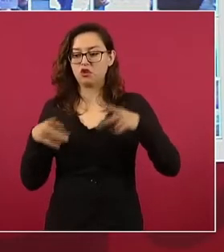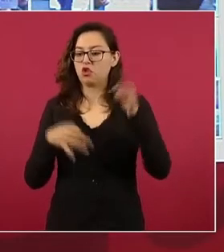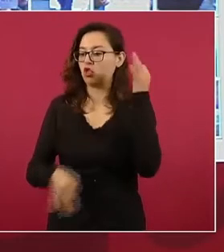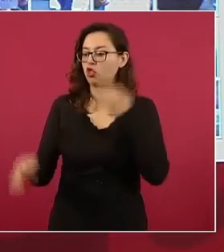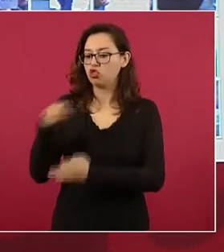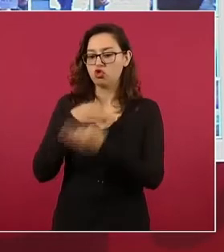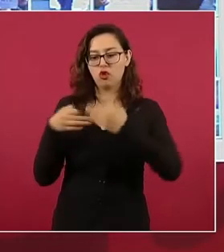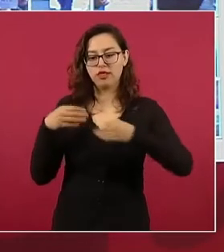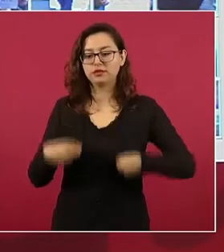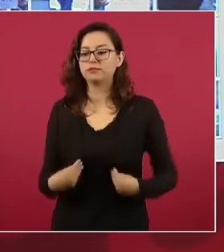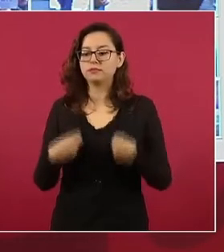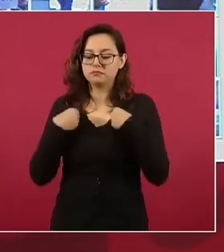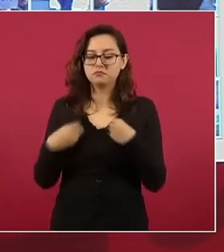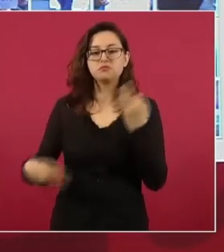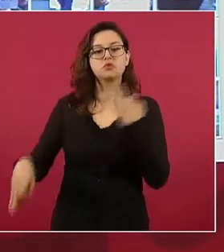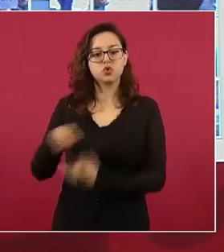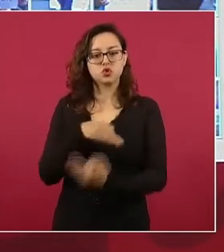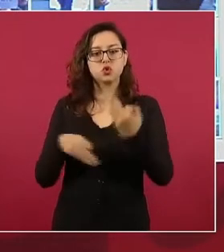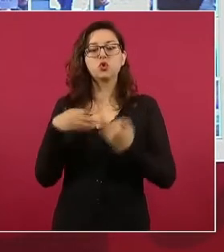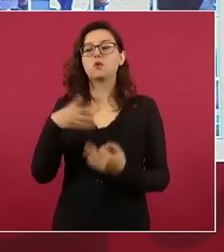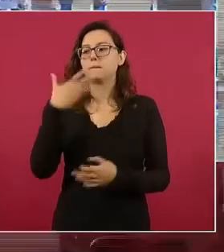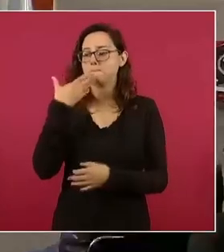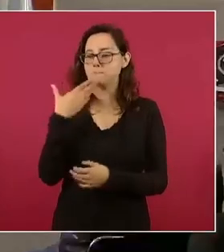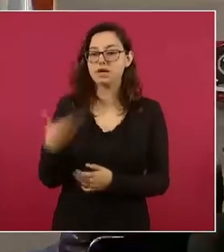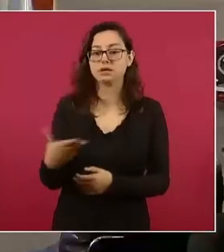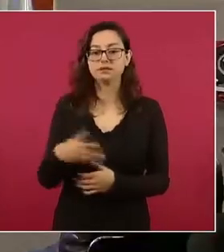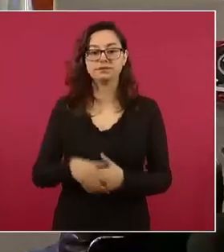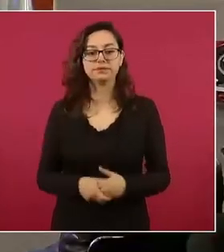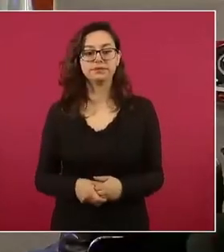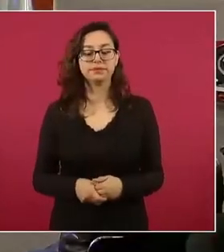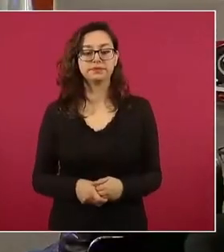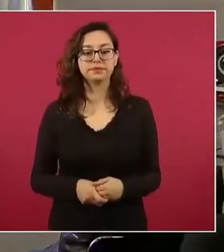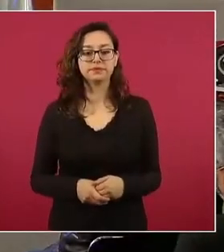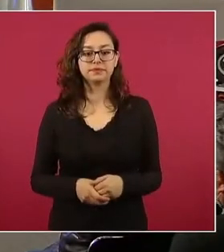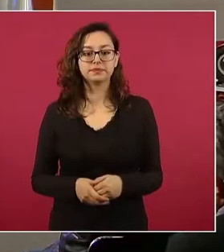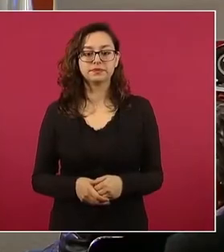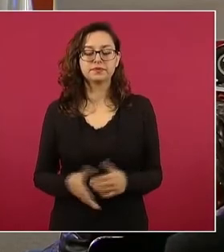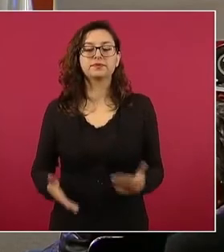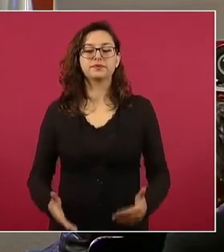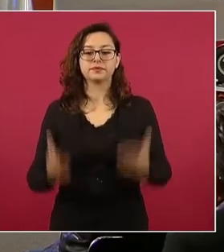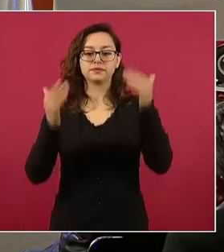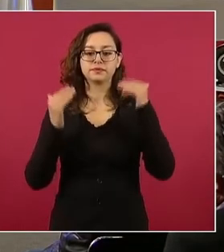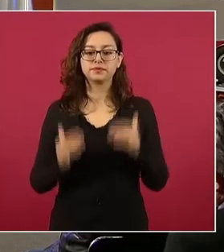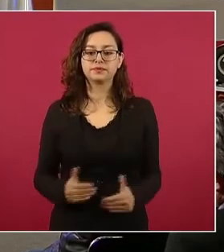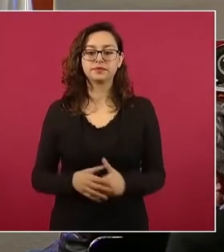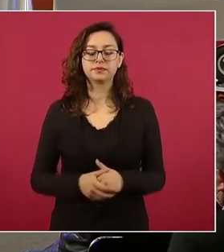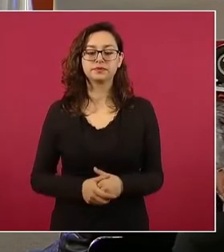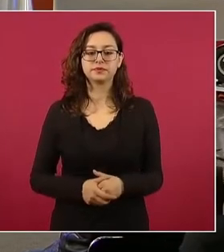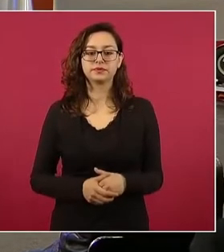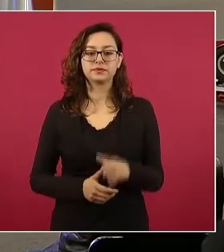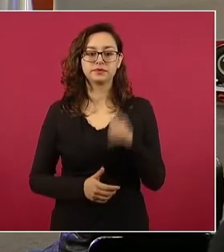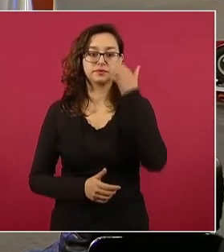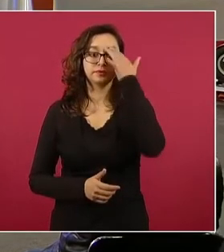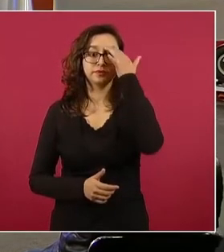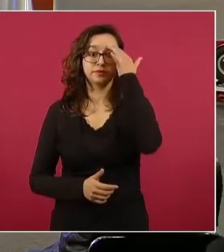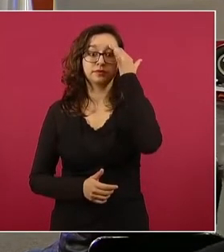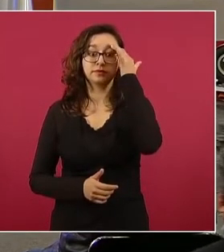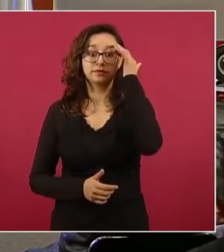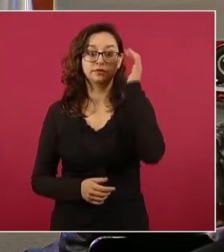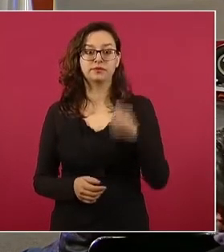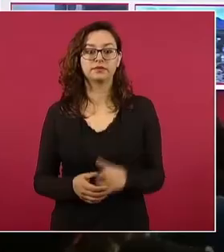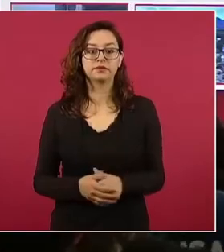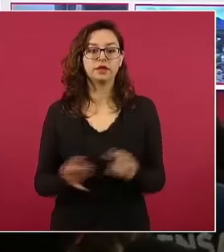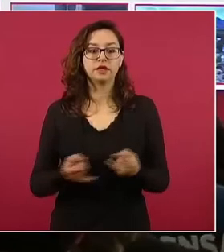con bien a partir de estas operaciones de búsqueda. Siguiente. Con relación al caso de Devan y Susana